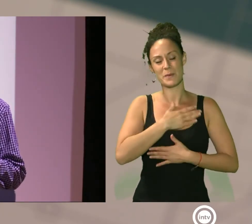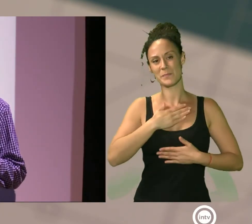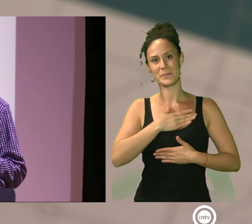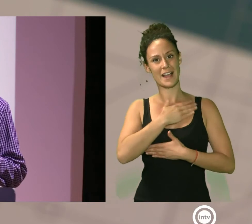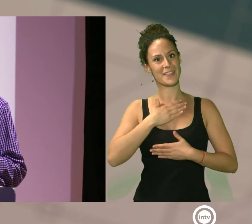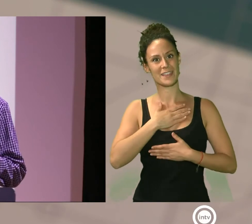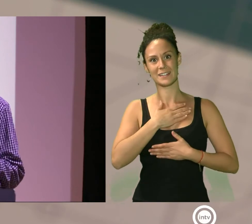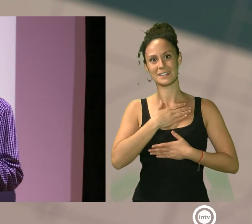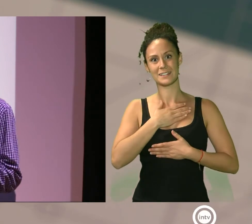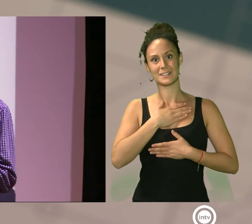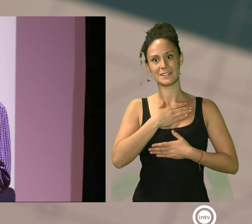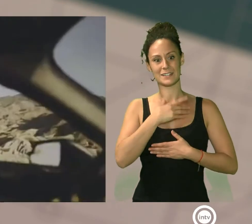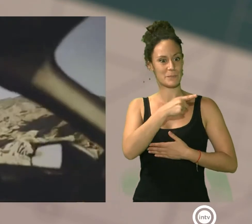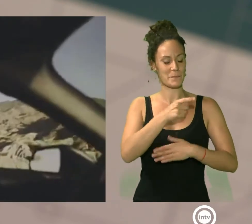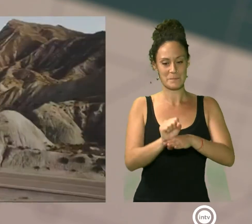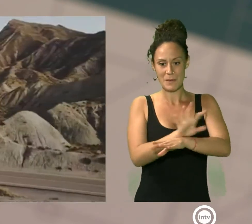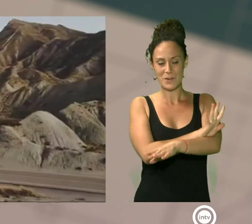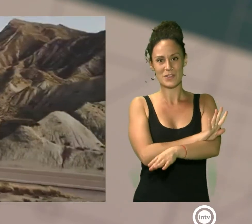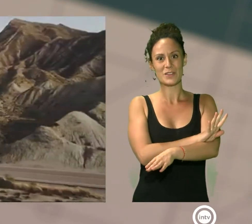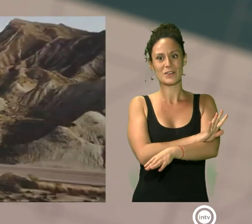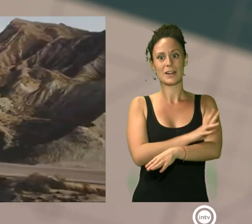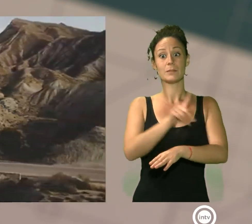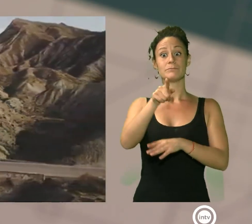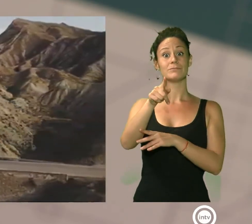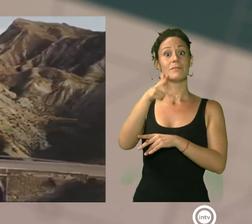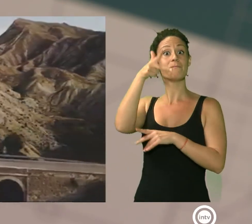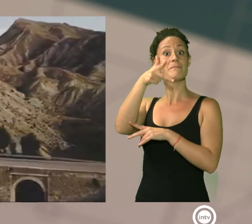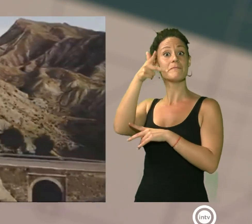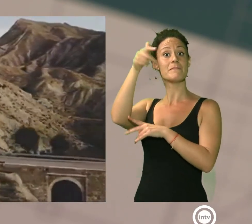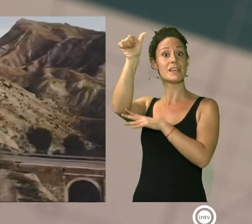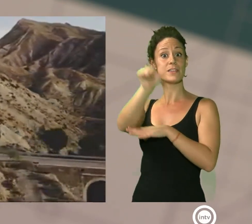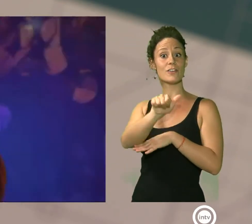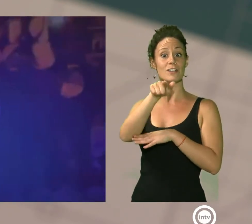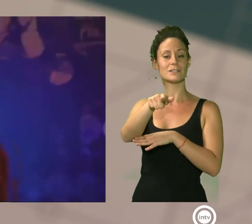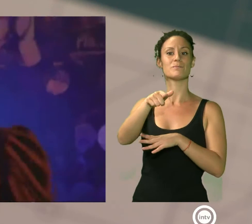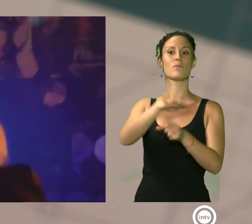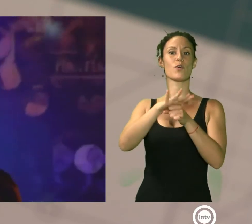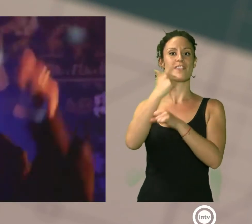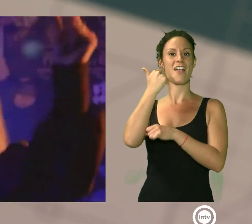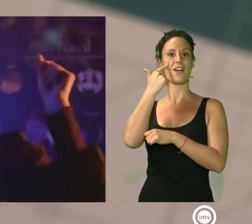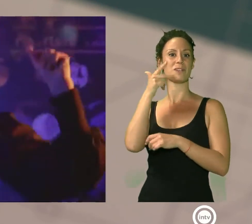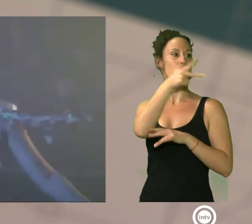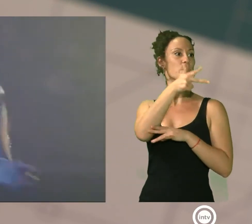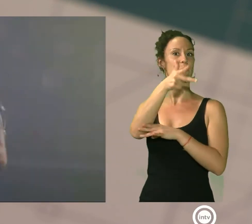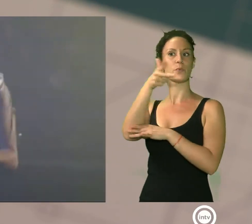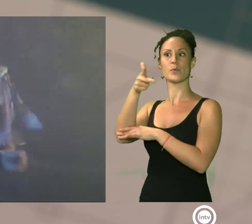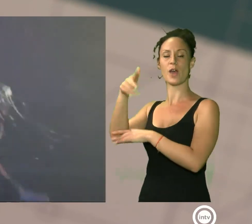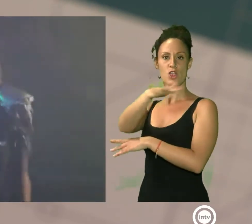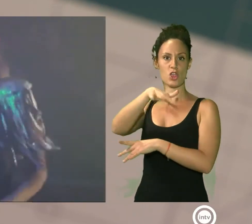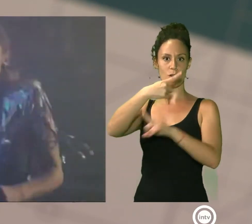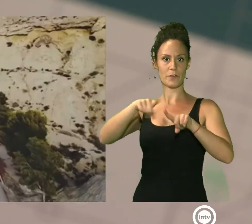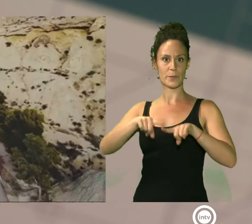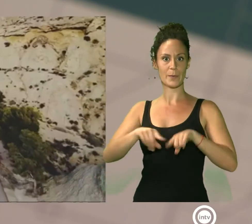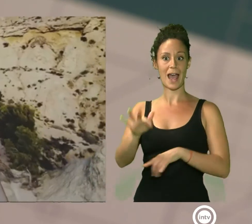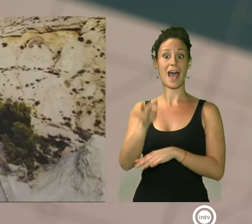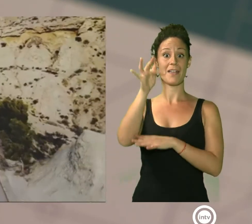me emociona. El videoclip recoge distintos escenarios de la provincia de Almería y además ha sido rodado con un